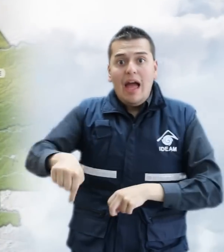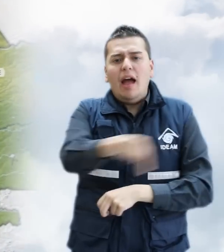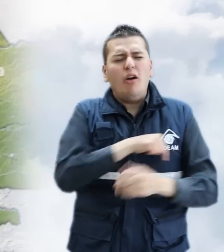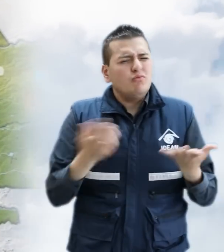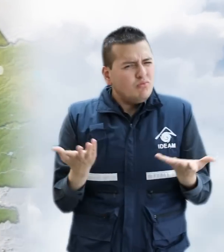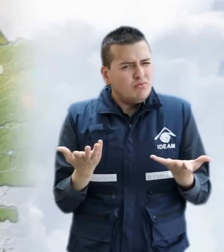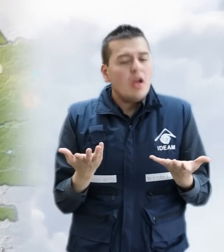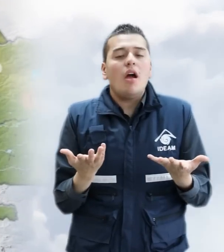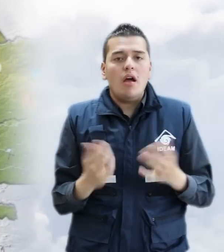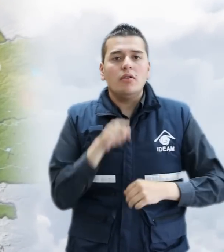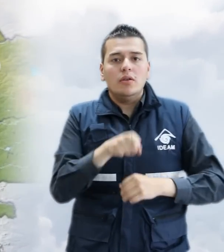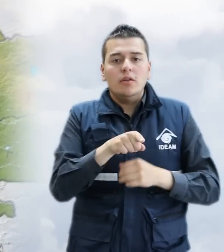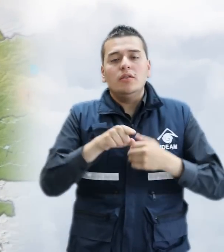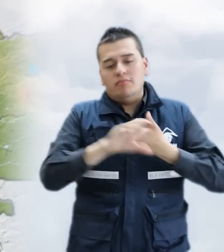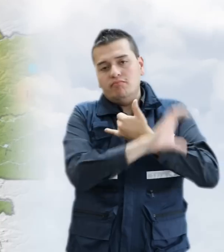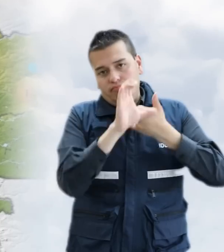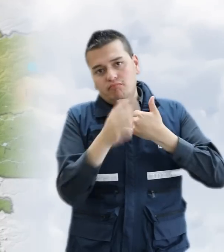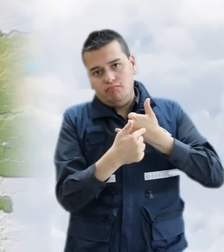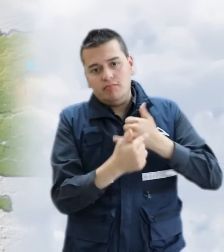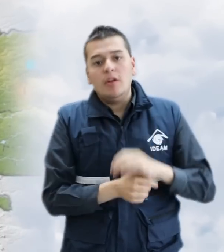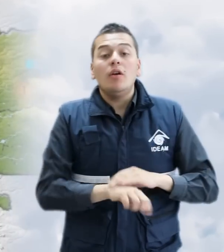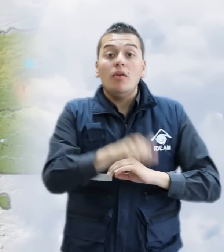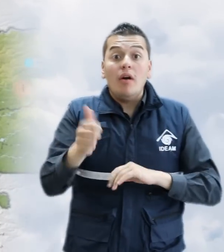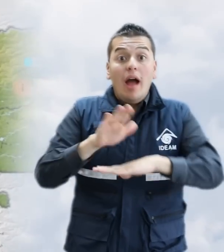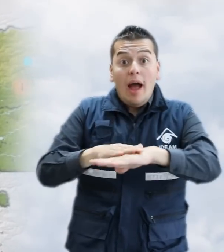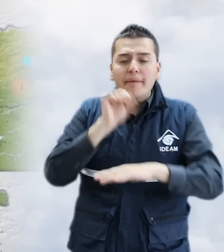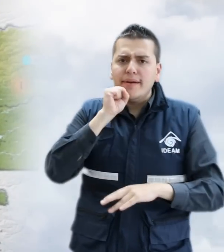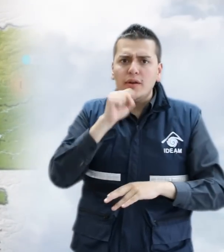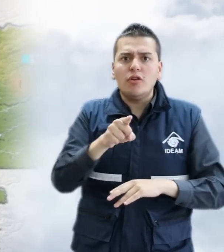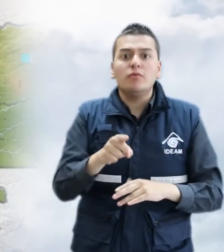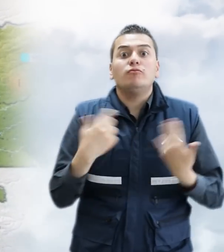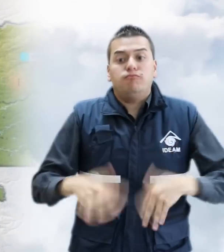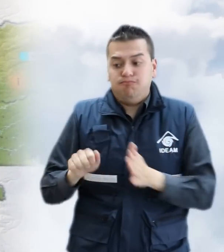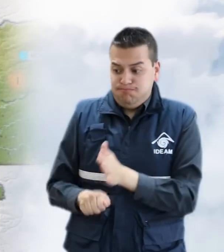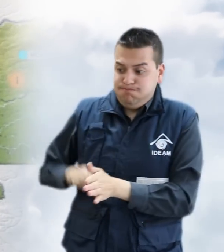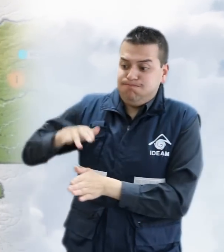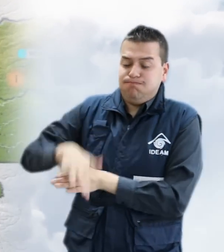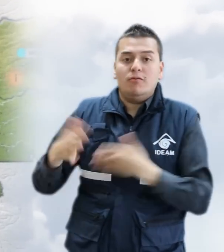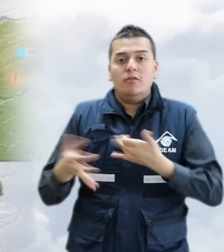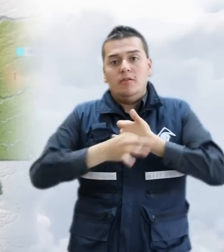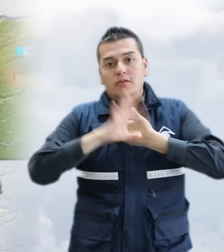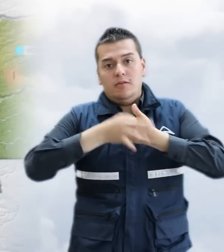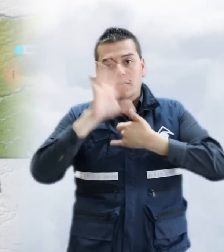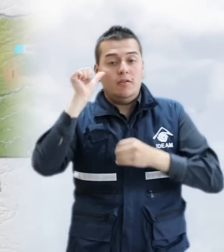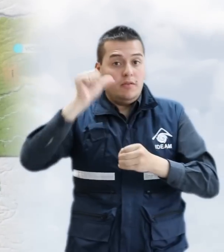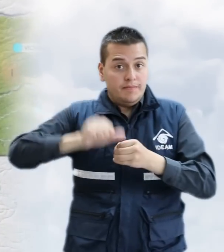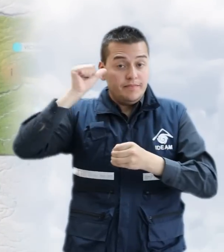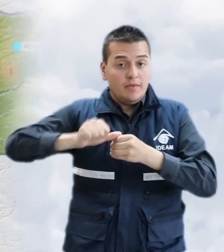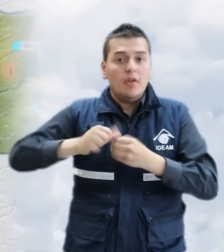localizados en zonas de la región Caribe. Alerta naranja por niveles altos en los ríos Guaviare, Arauca.